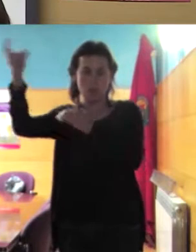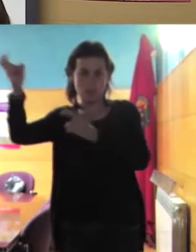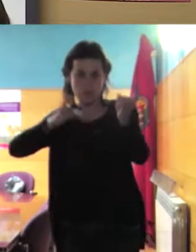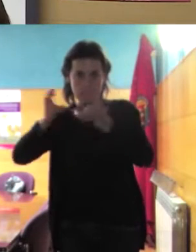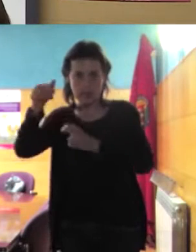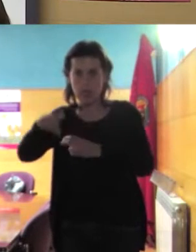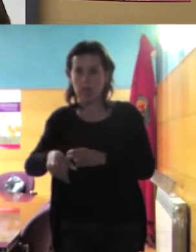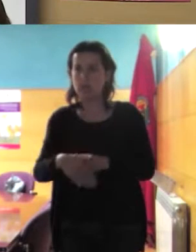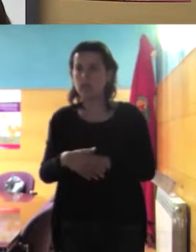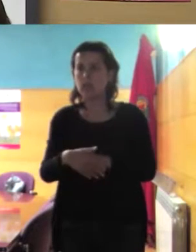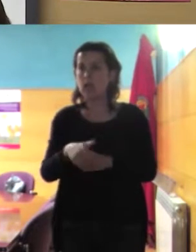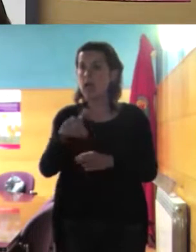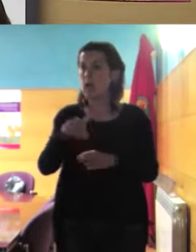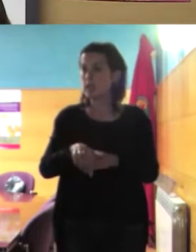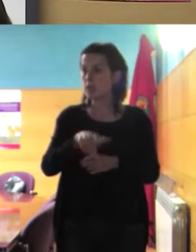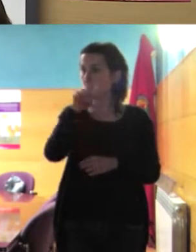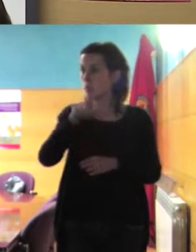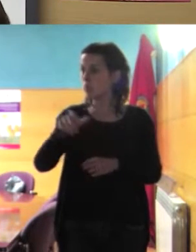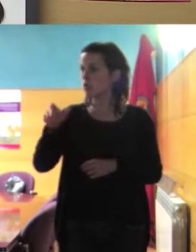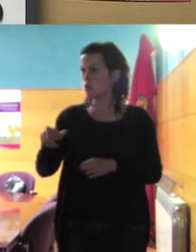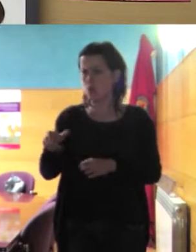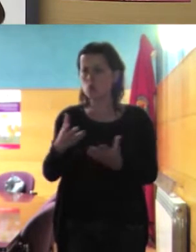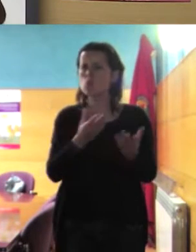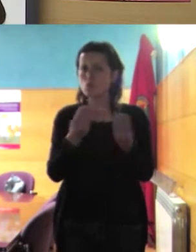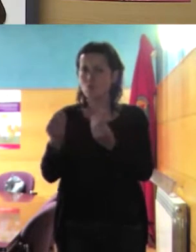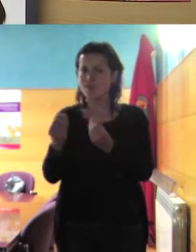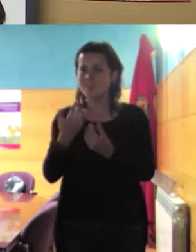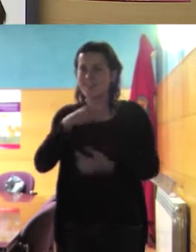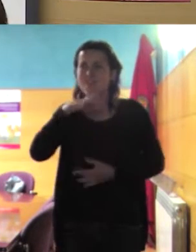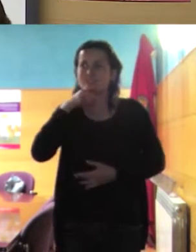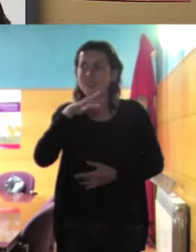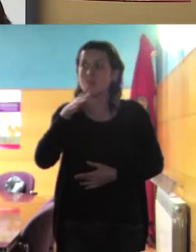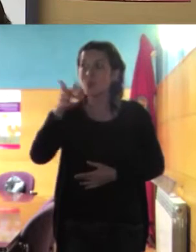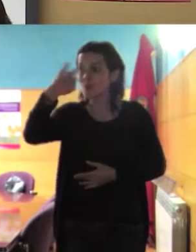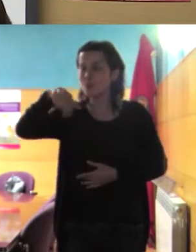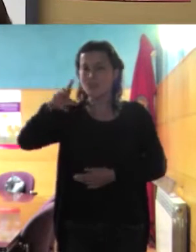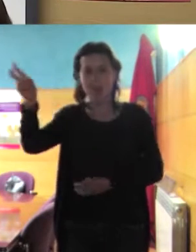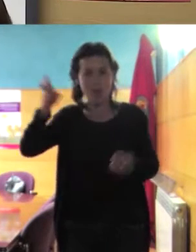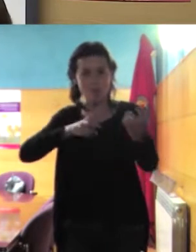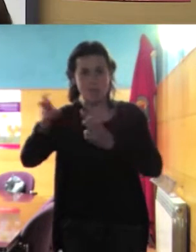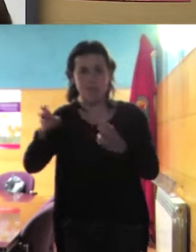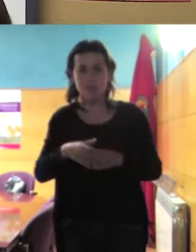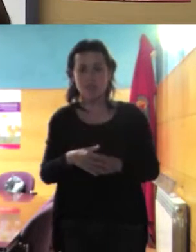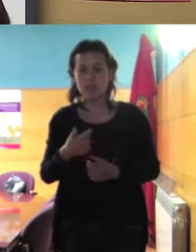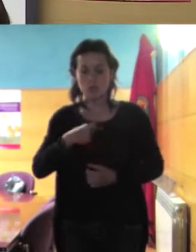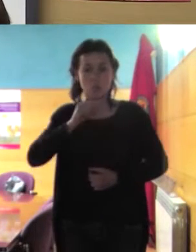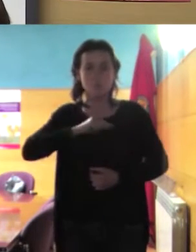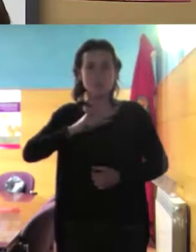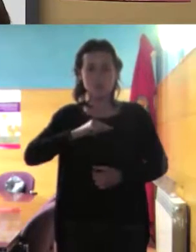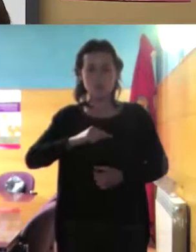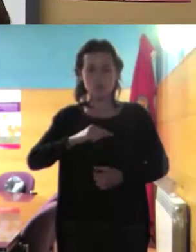gran parte de la población que está encantada de que hayáis venido y que nos sentimos afortunadas y